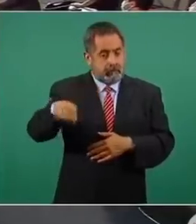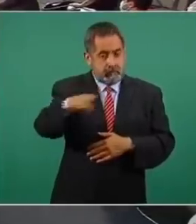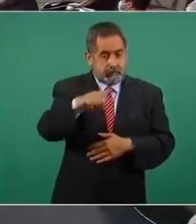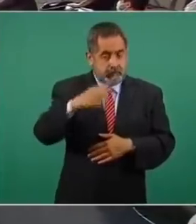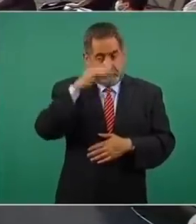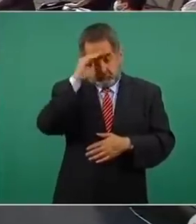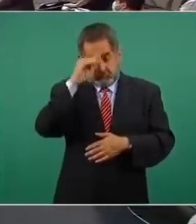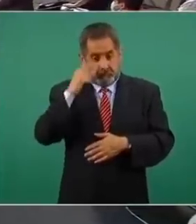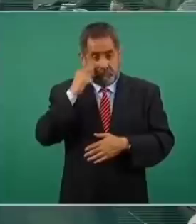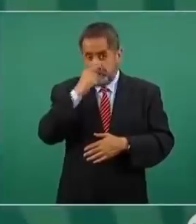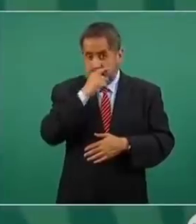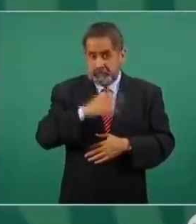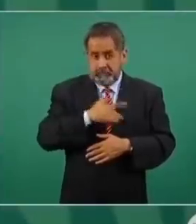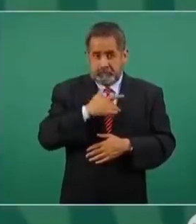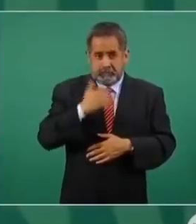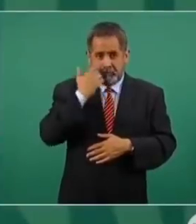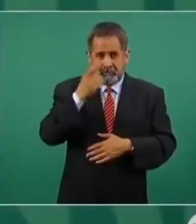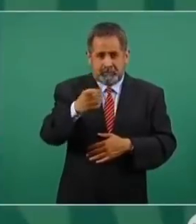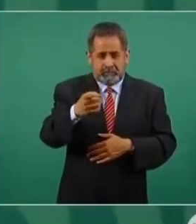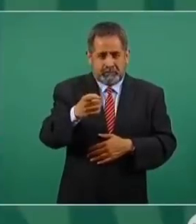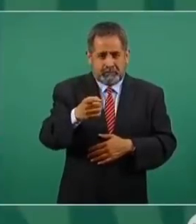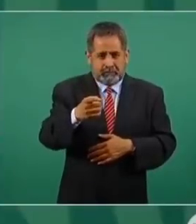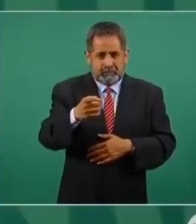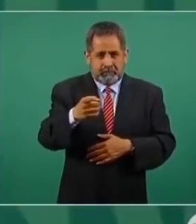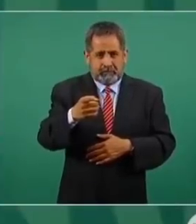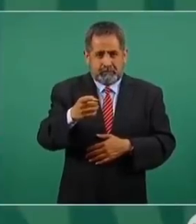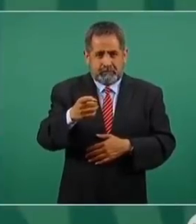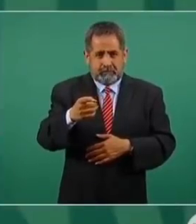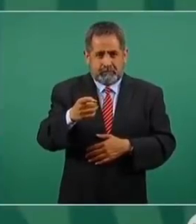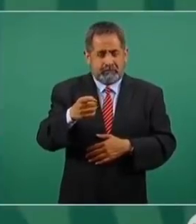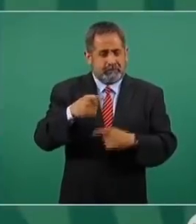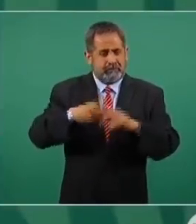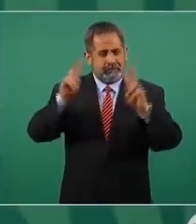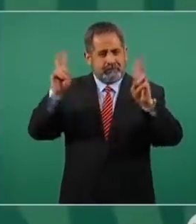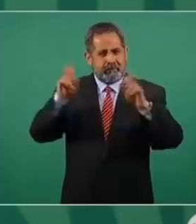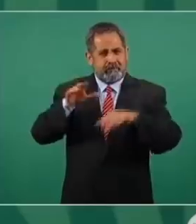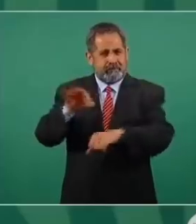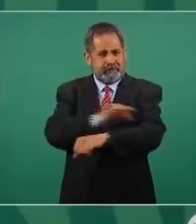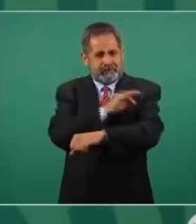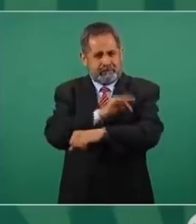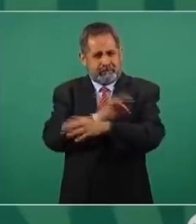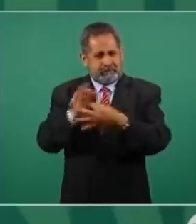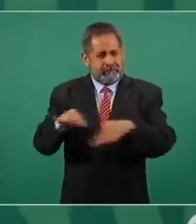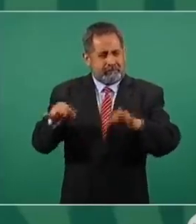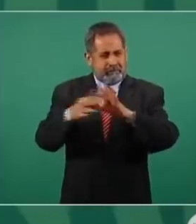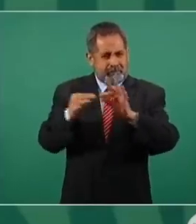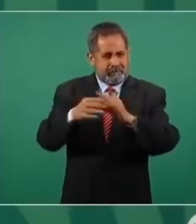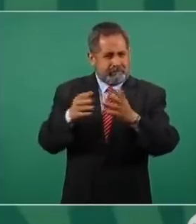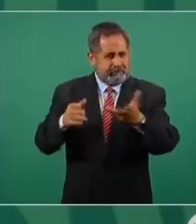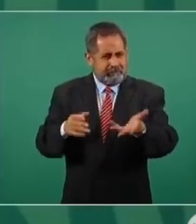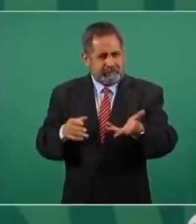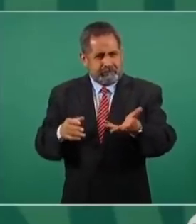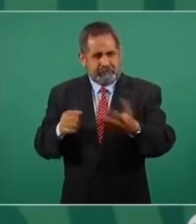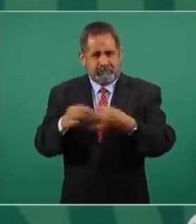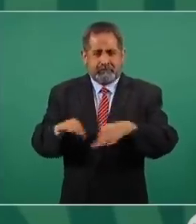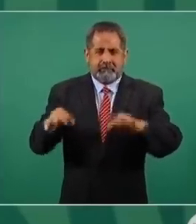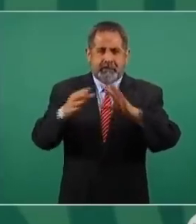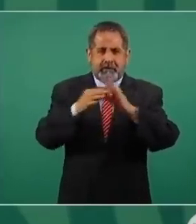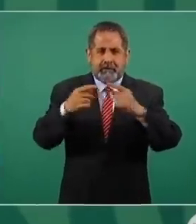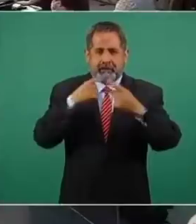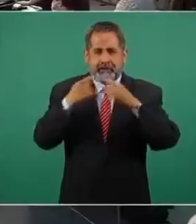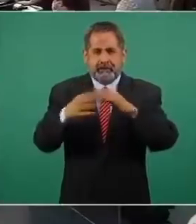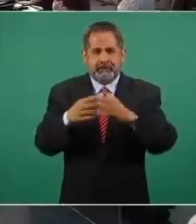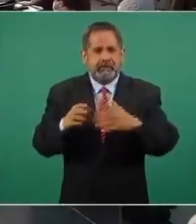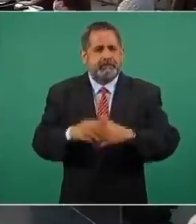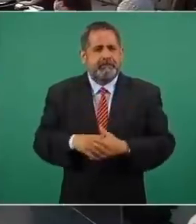lo consideran porque los temas de vacunación son muy importantes mucho muy importantes